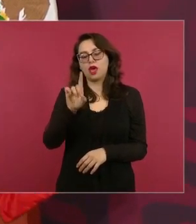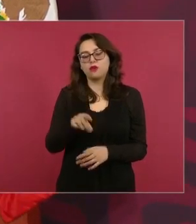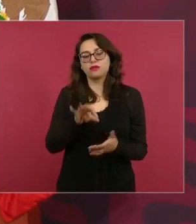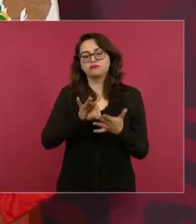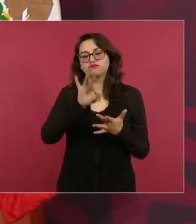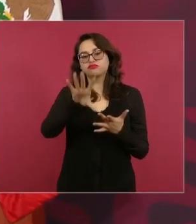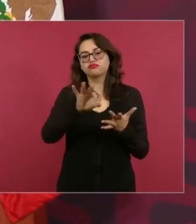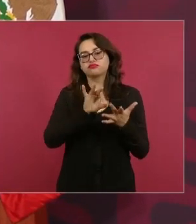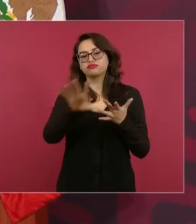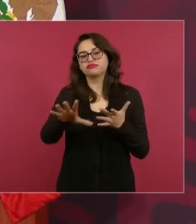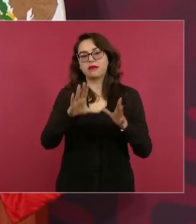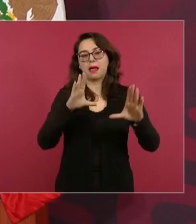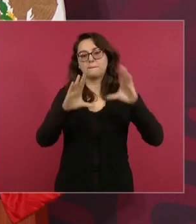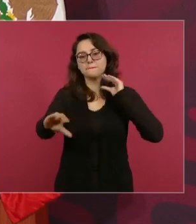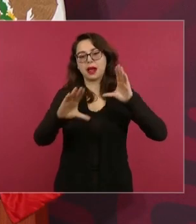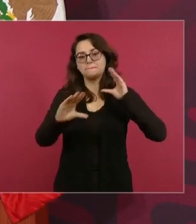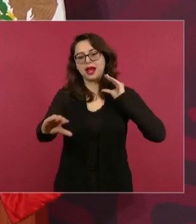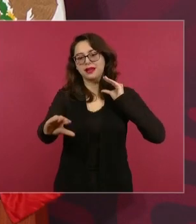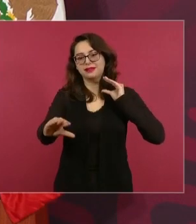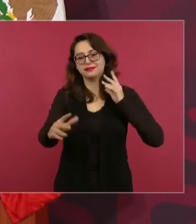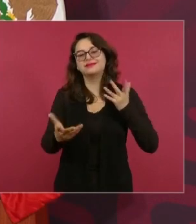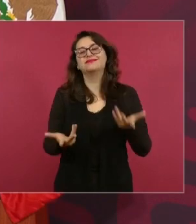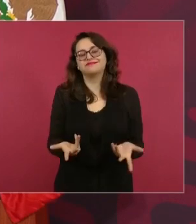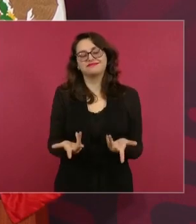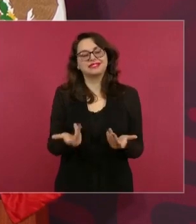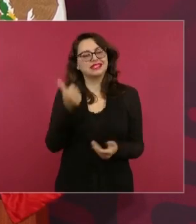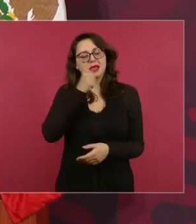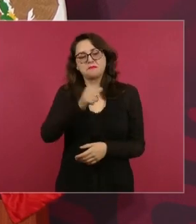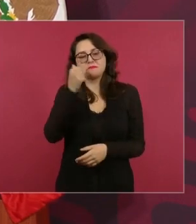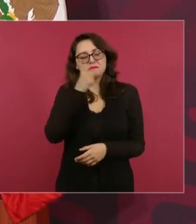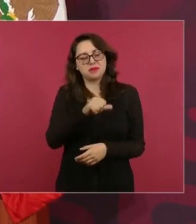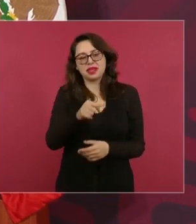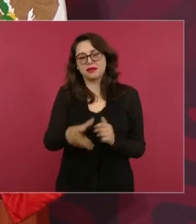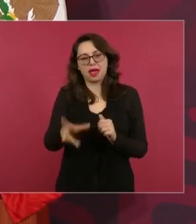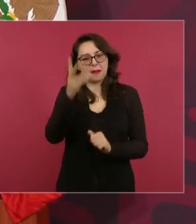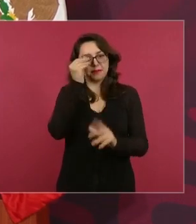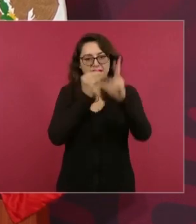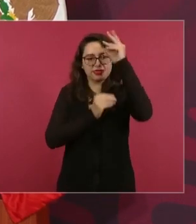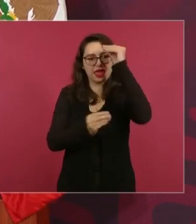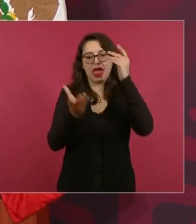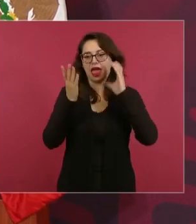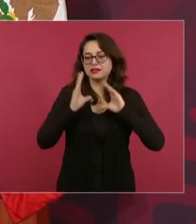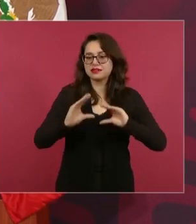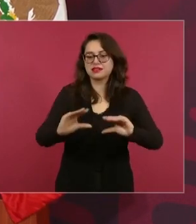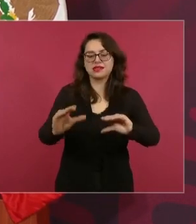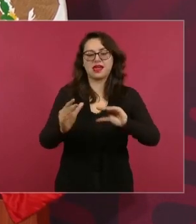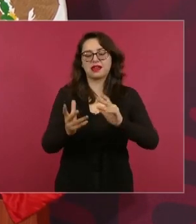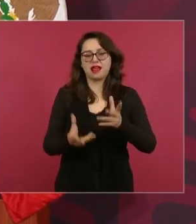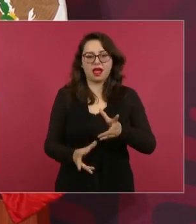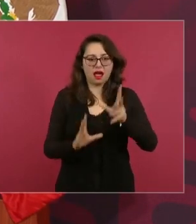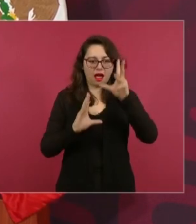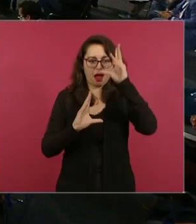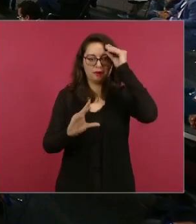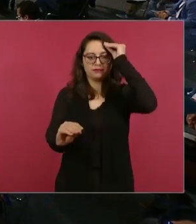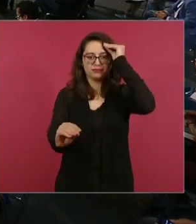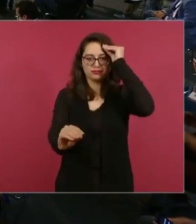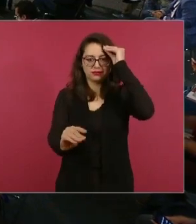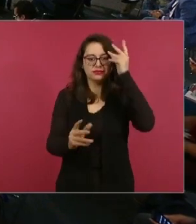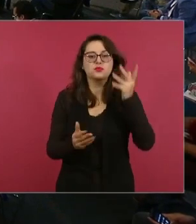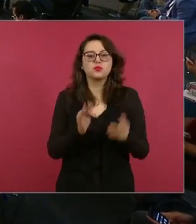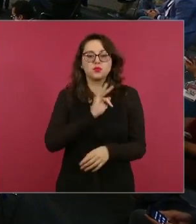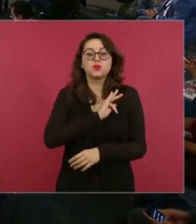y el balasto la piedra que se